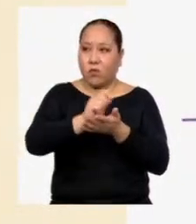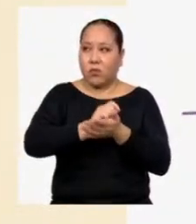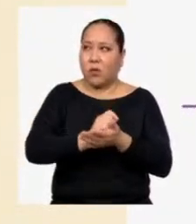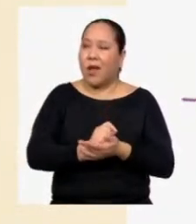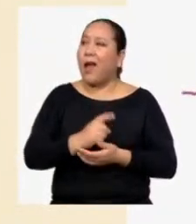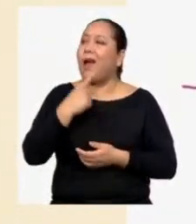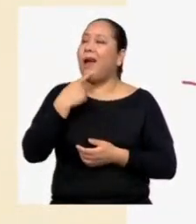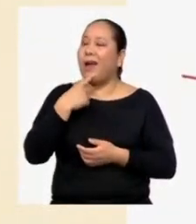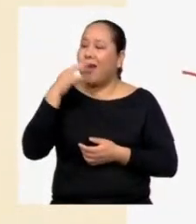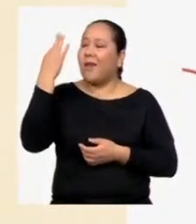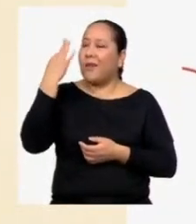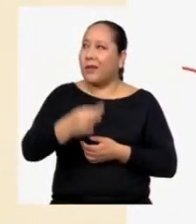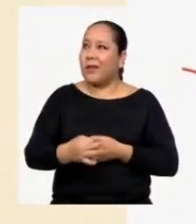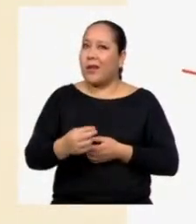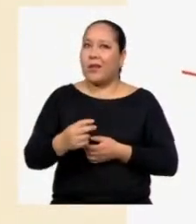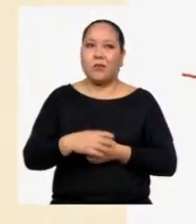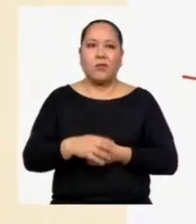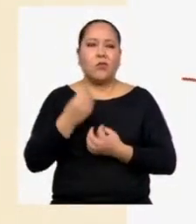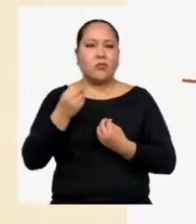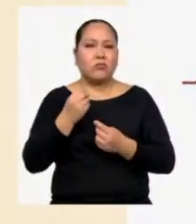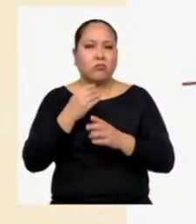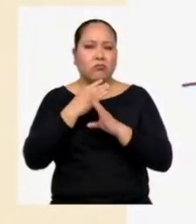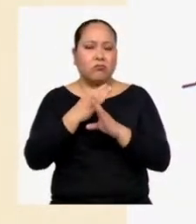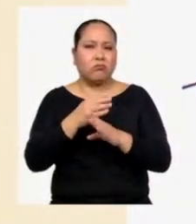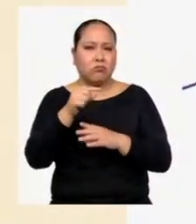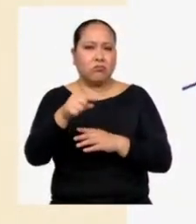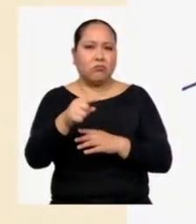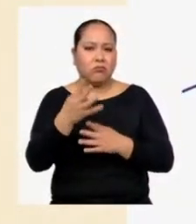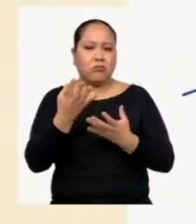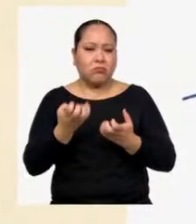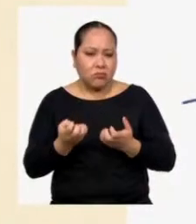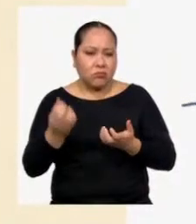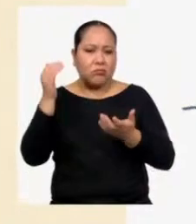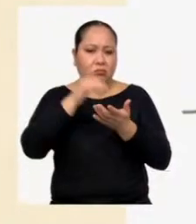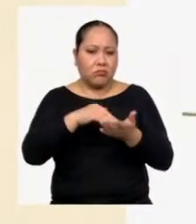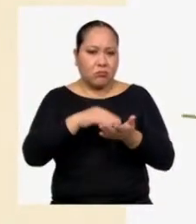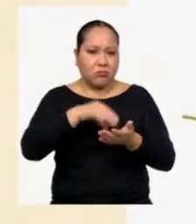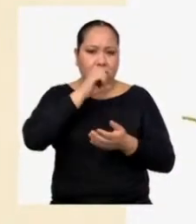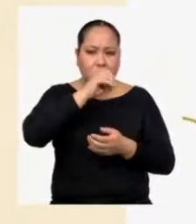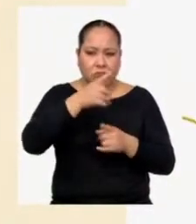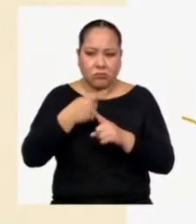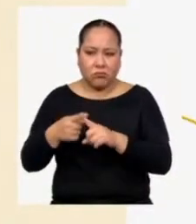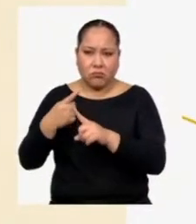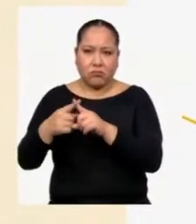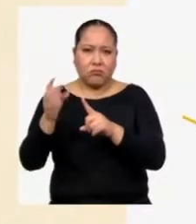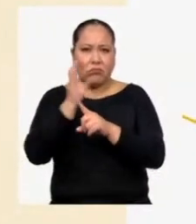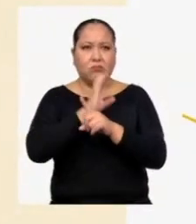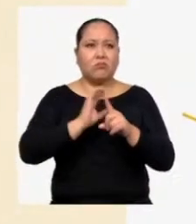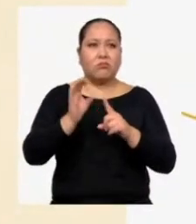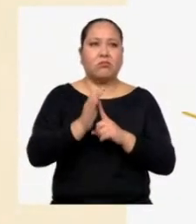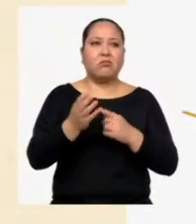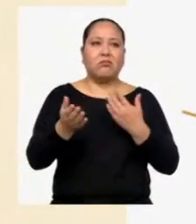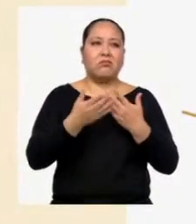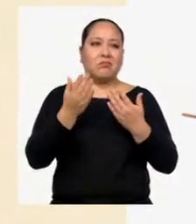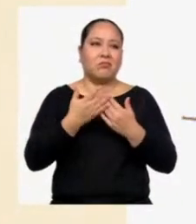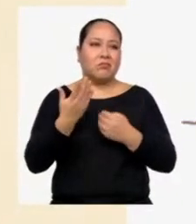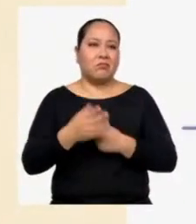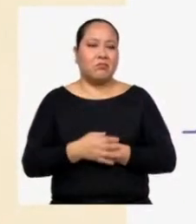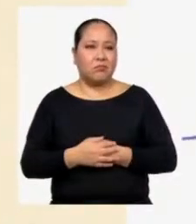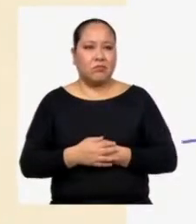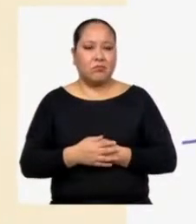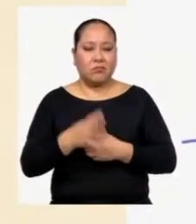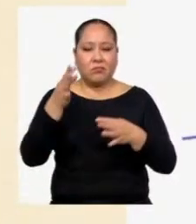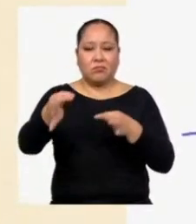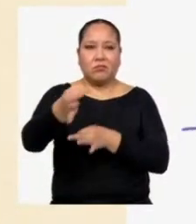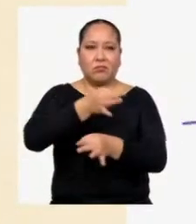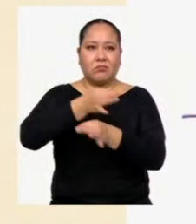¡Verdad! ¿Cómo evito esa repetición si me quiero referir otra vez a la diversidad cultural? ¡Fácil! Hay que